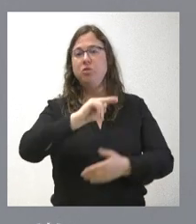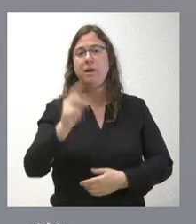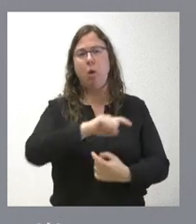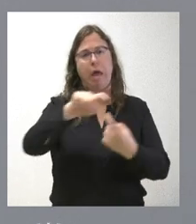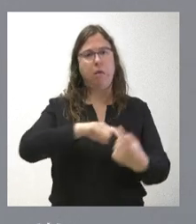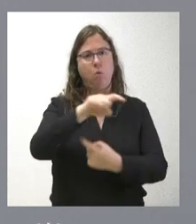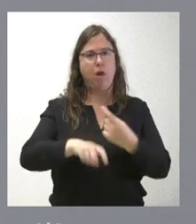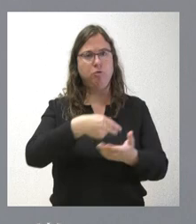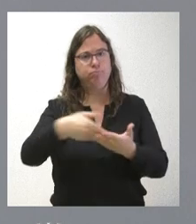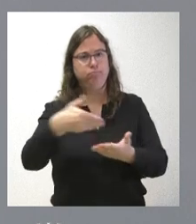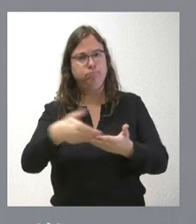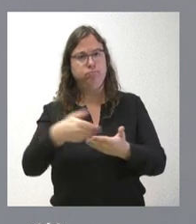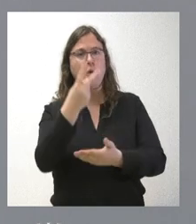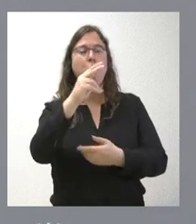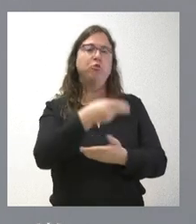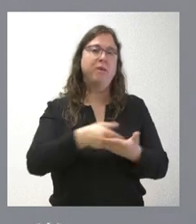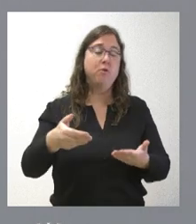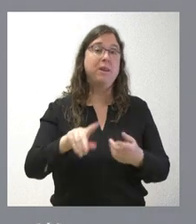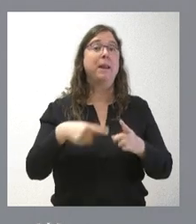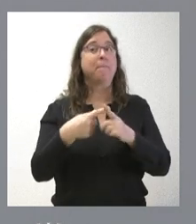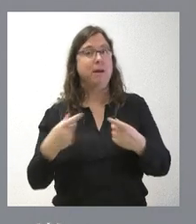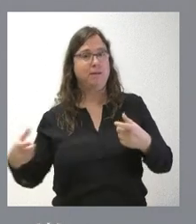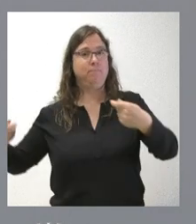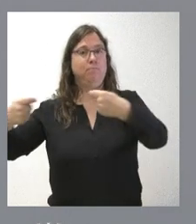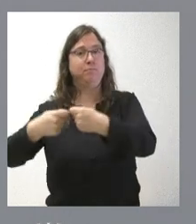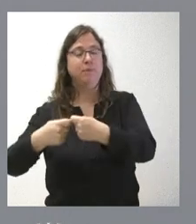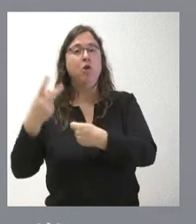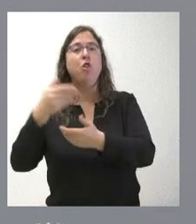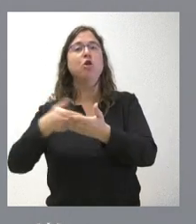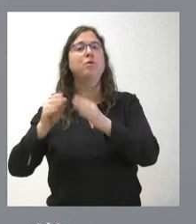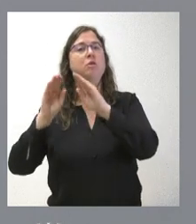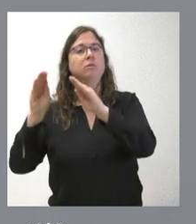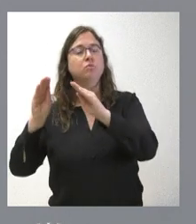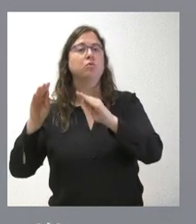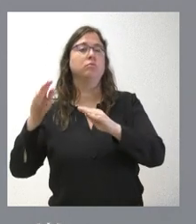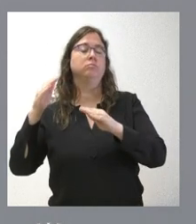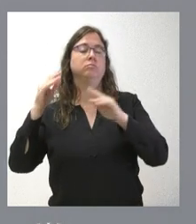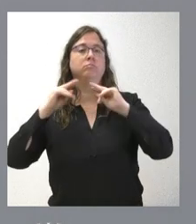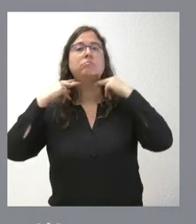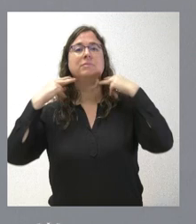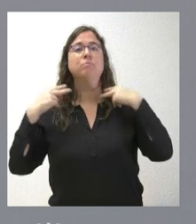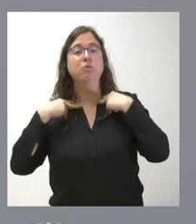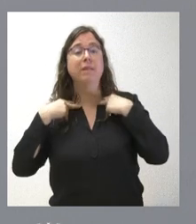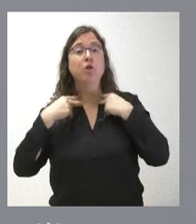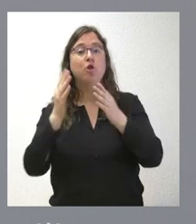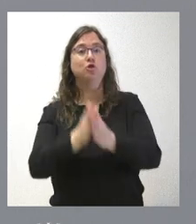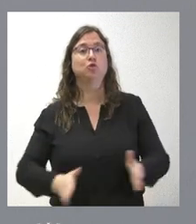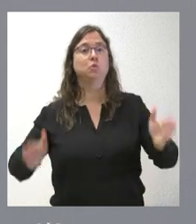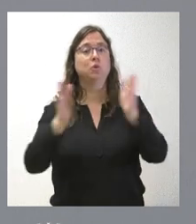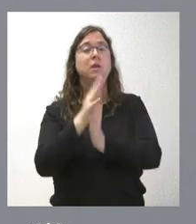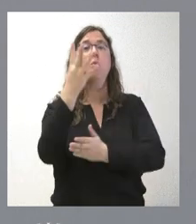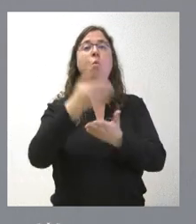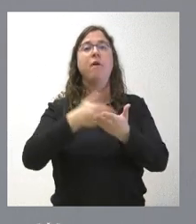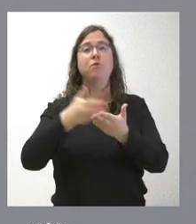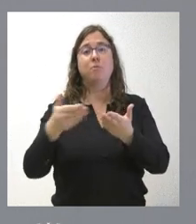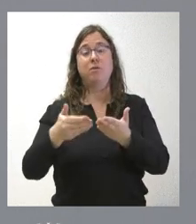que se juntan con los dos millones de euros que va a poner la Diputación Provincial para hacer una bolsa de cuatro millones de euros cada uno de los ejercicios. Como